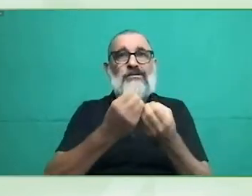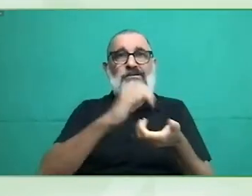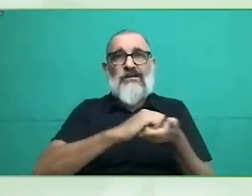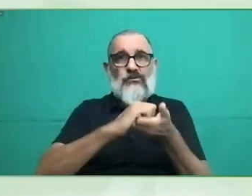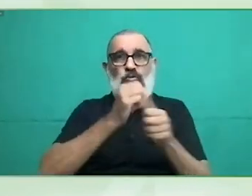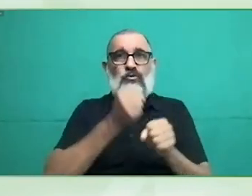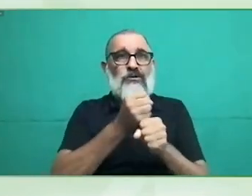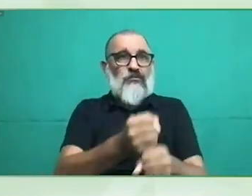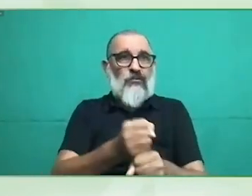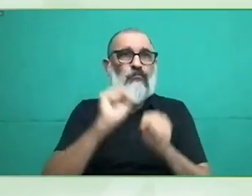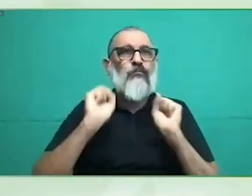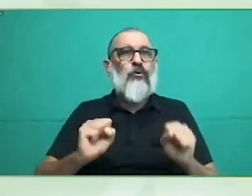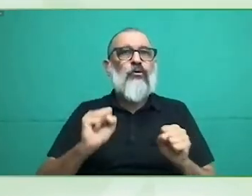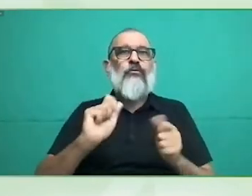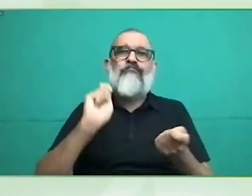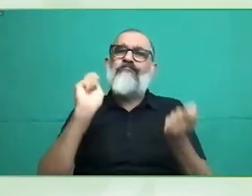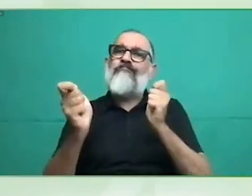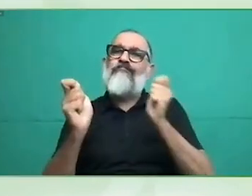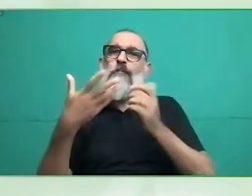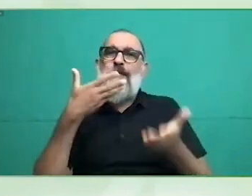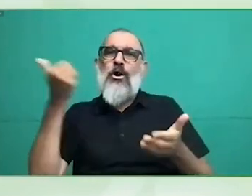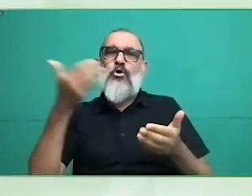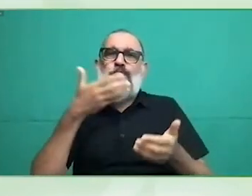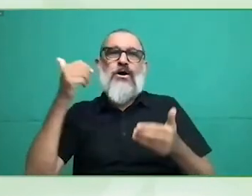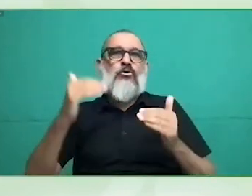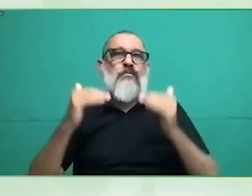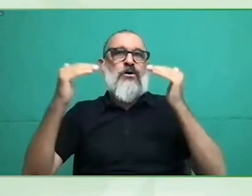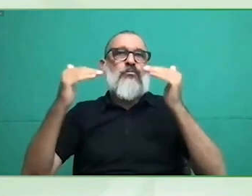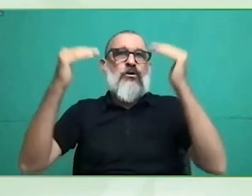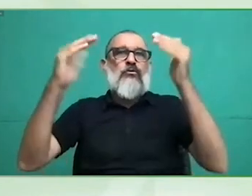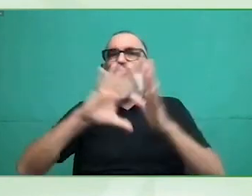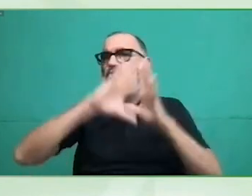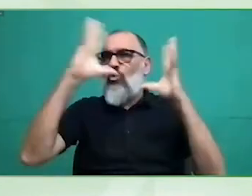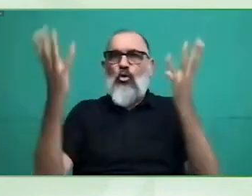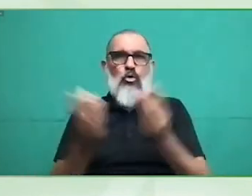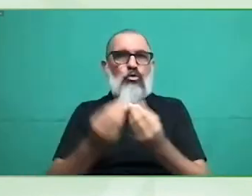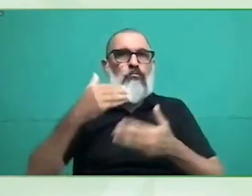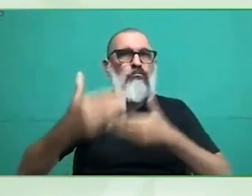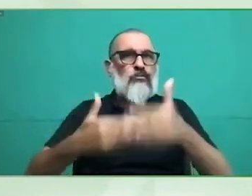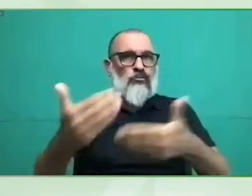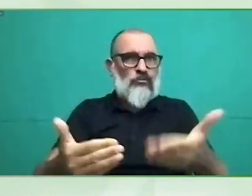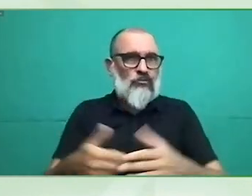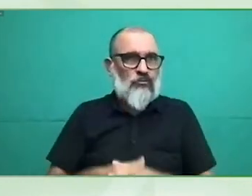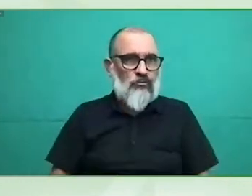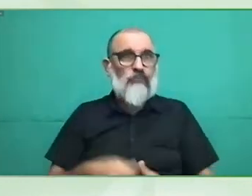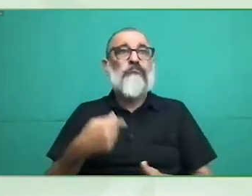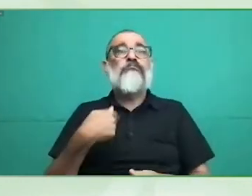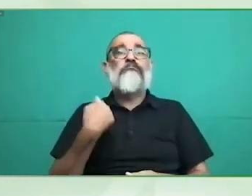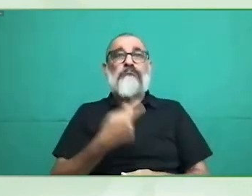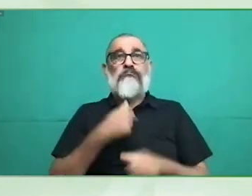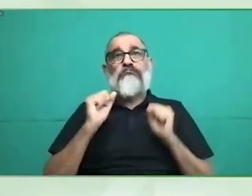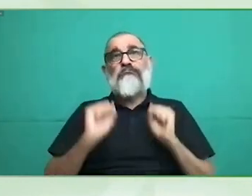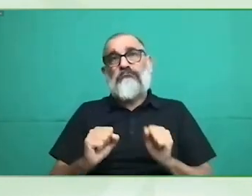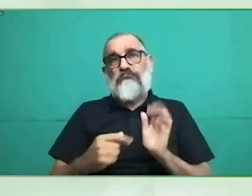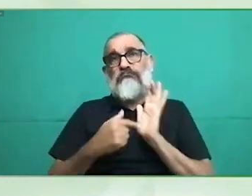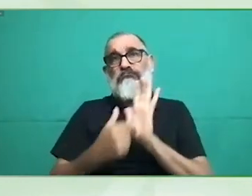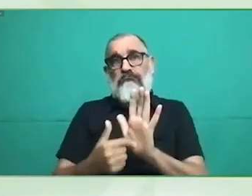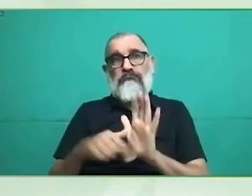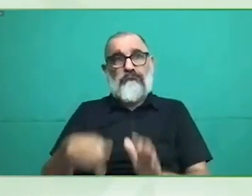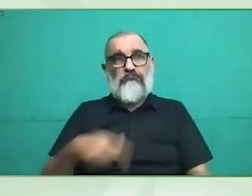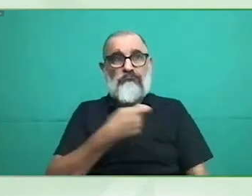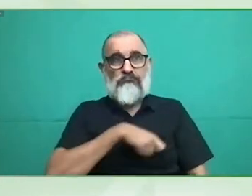participación política en igualdad de condiciones también para ser elegidos a las personas con